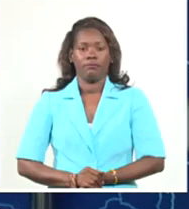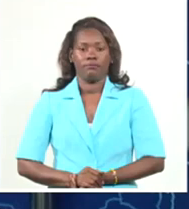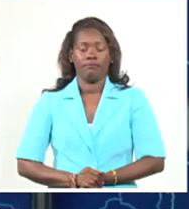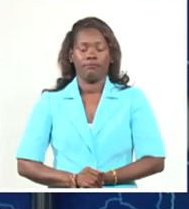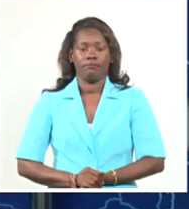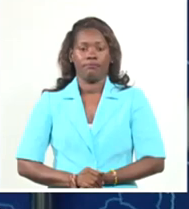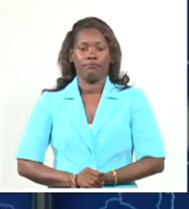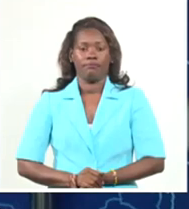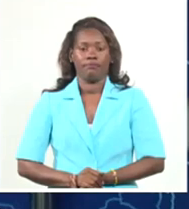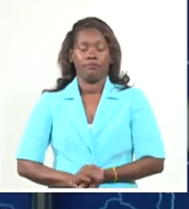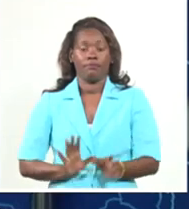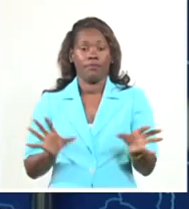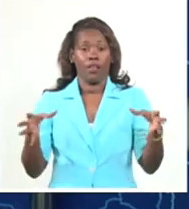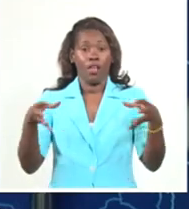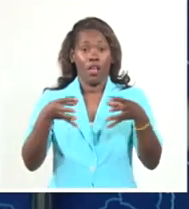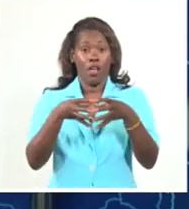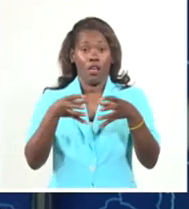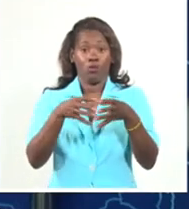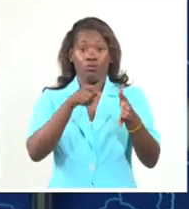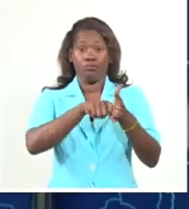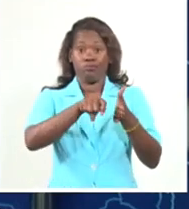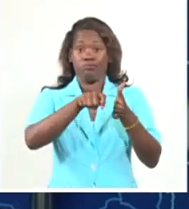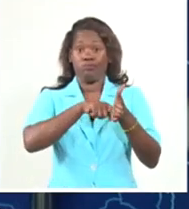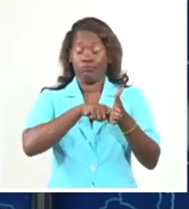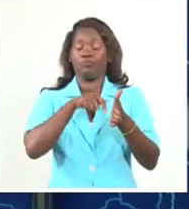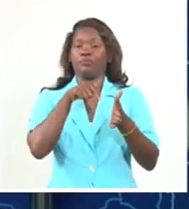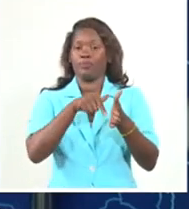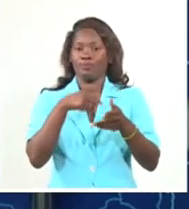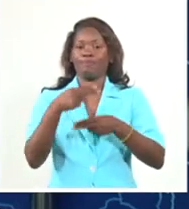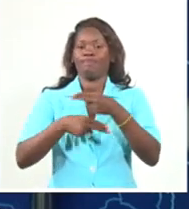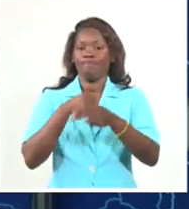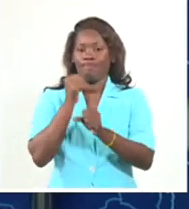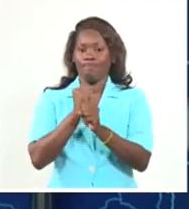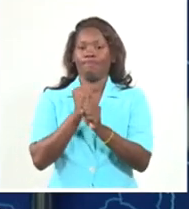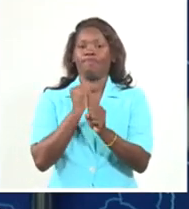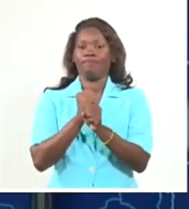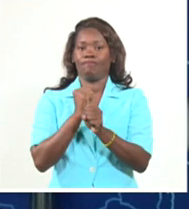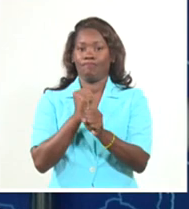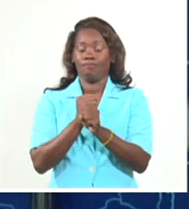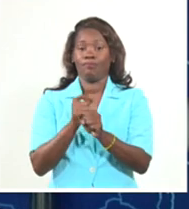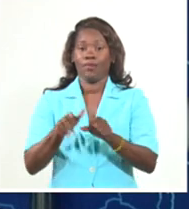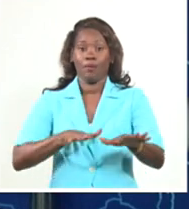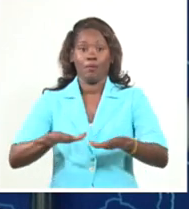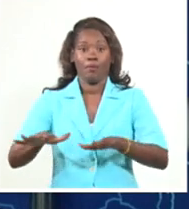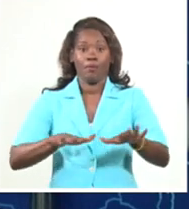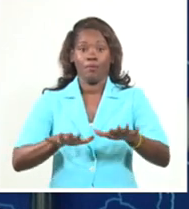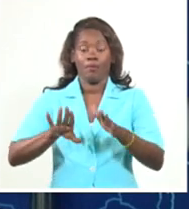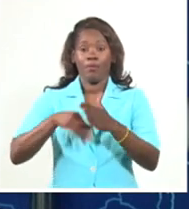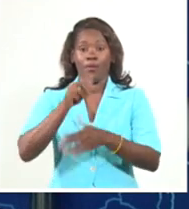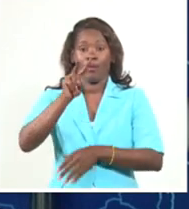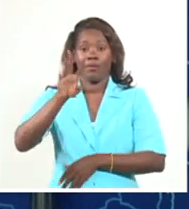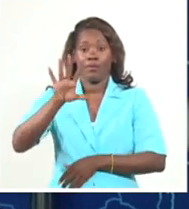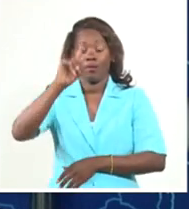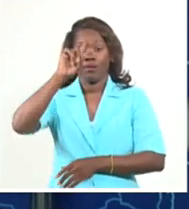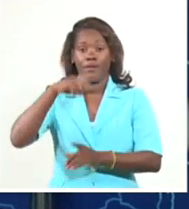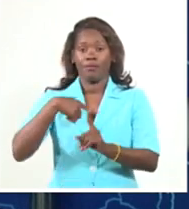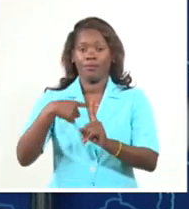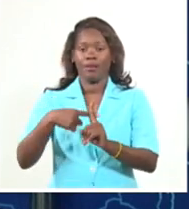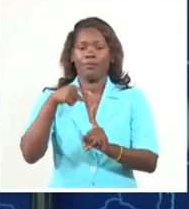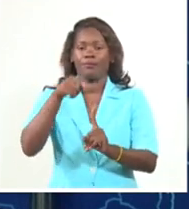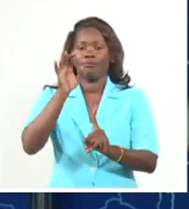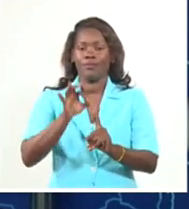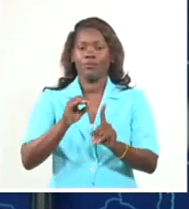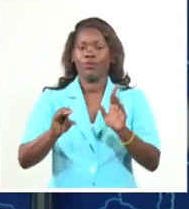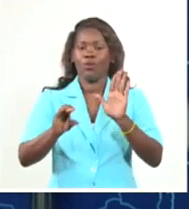El Consejo Electoral Nacional trabaja intensamente en los preparativos para el referéndum popular del próximo 25 de septiembre acerca del